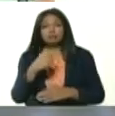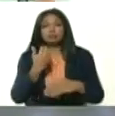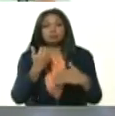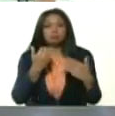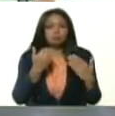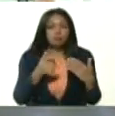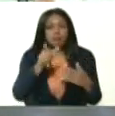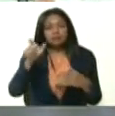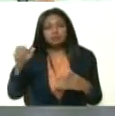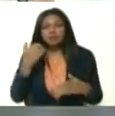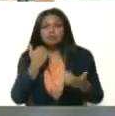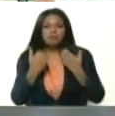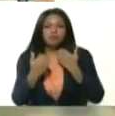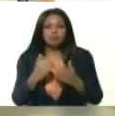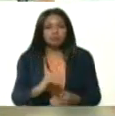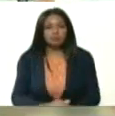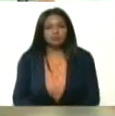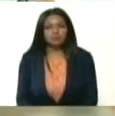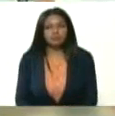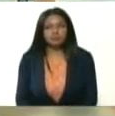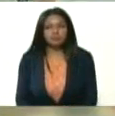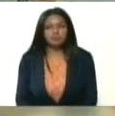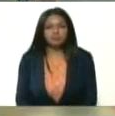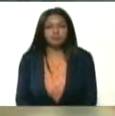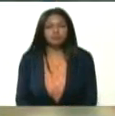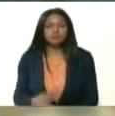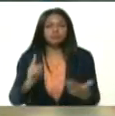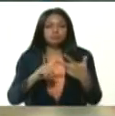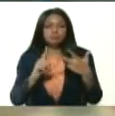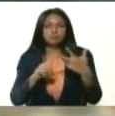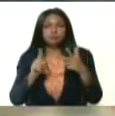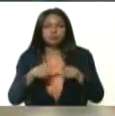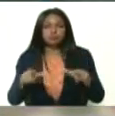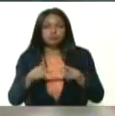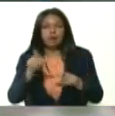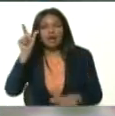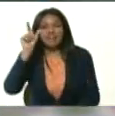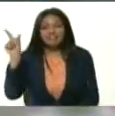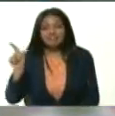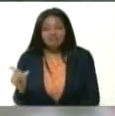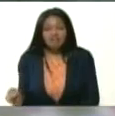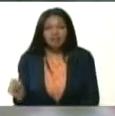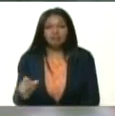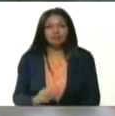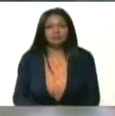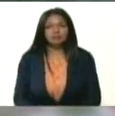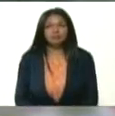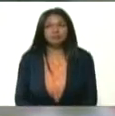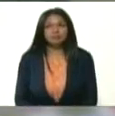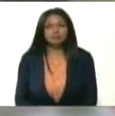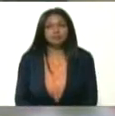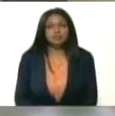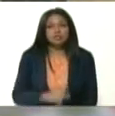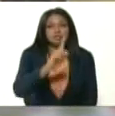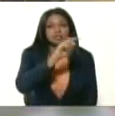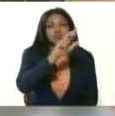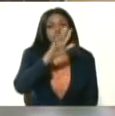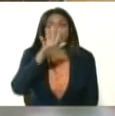Cataluña y el País Vasco. En tercer lugar, el mundo, Italia, con 135